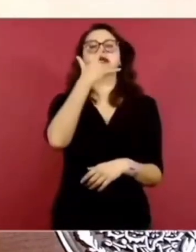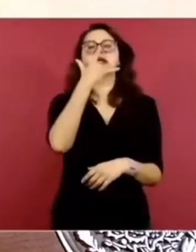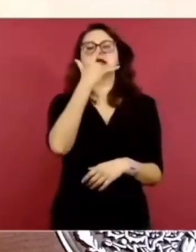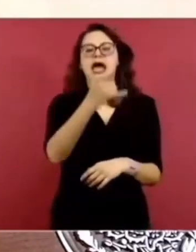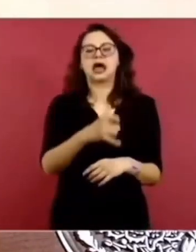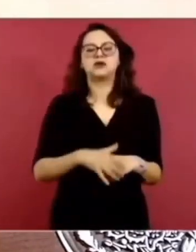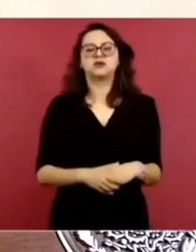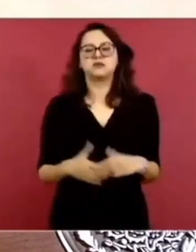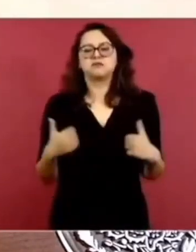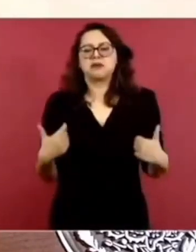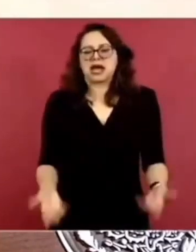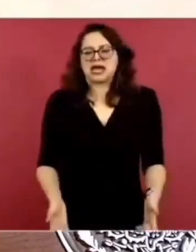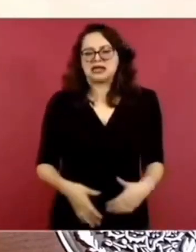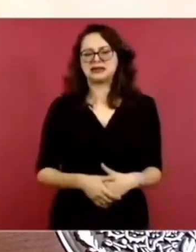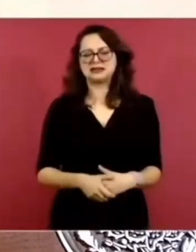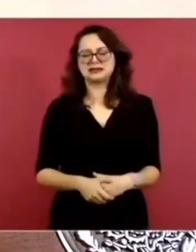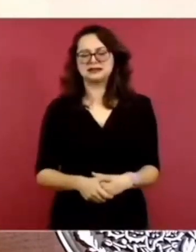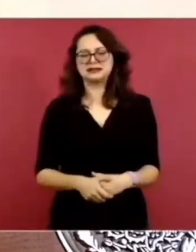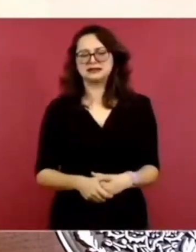¿Para qué les pagan tanto?